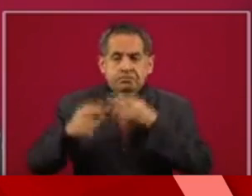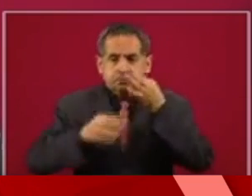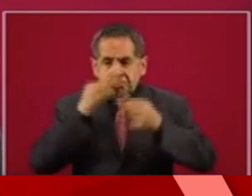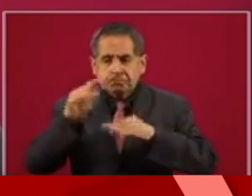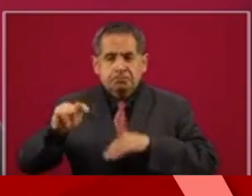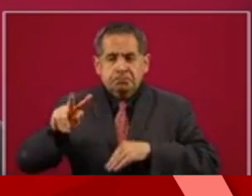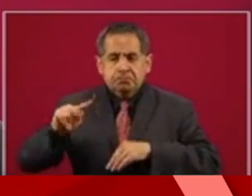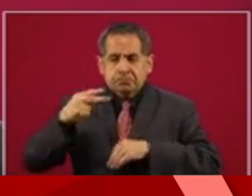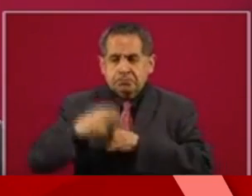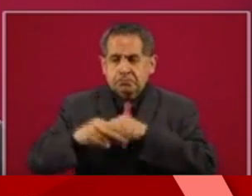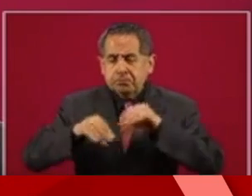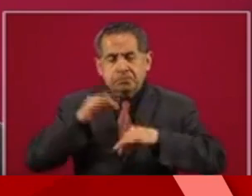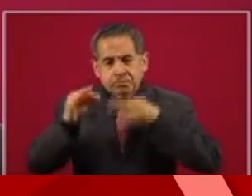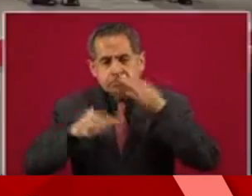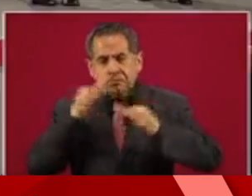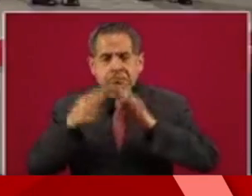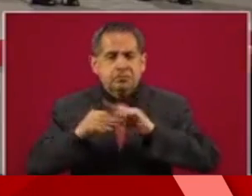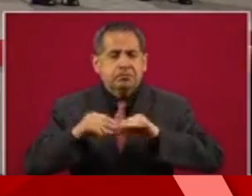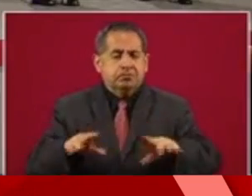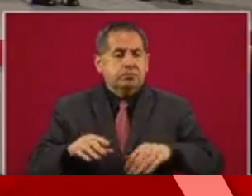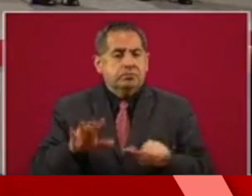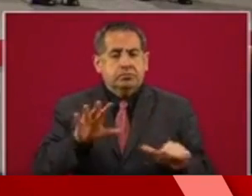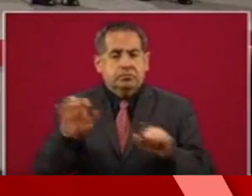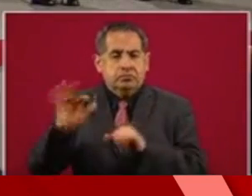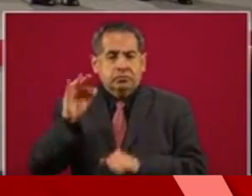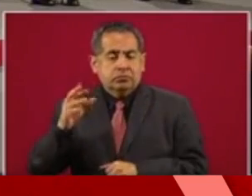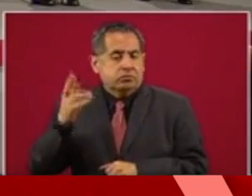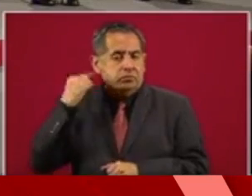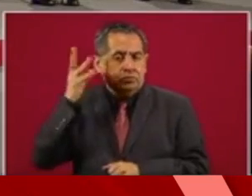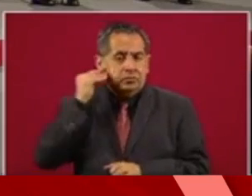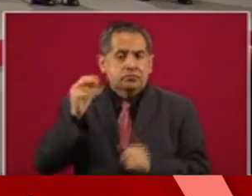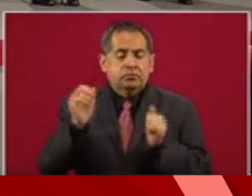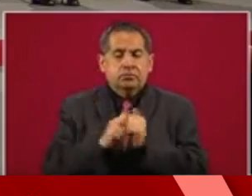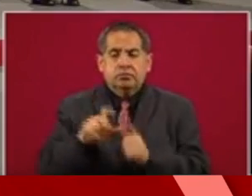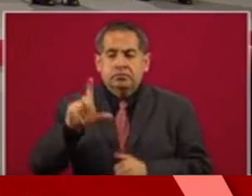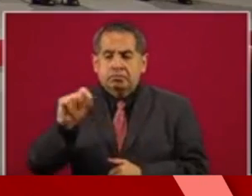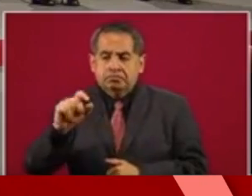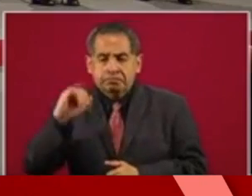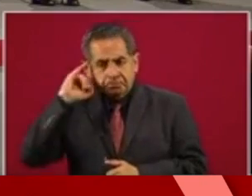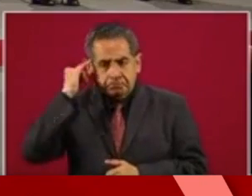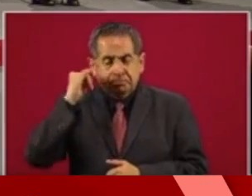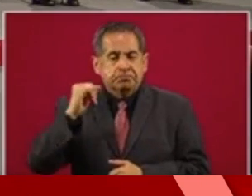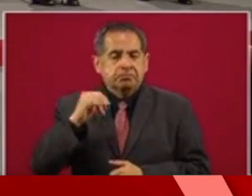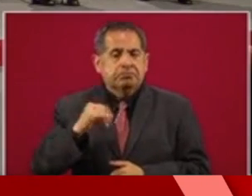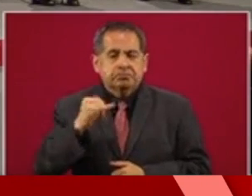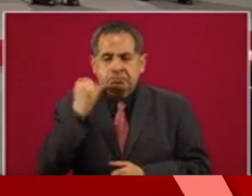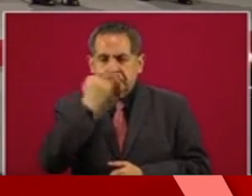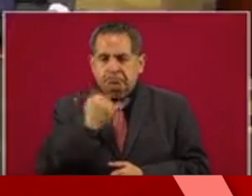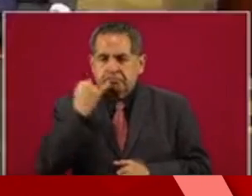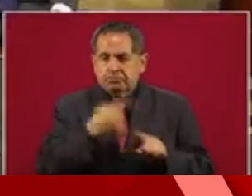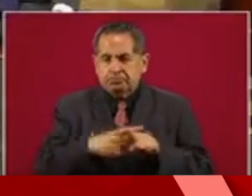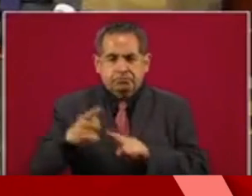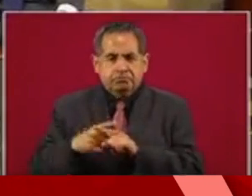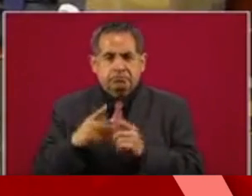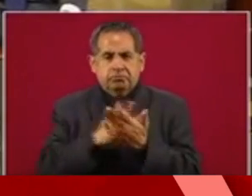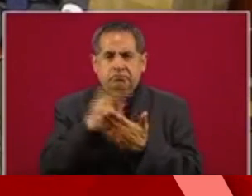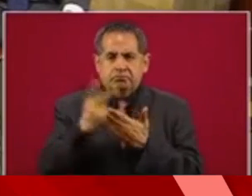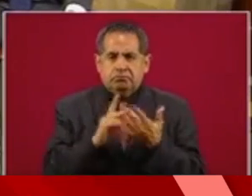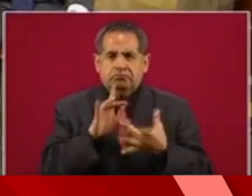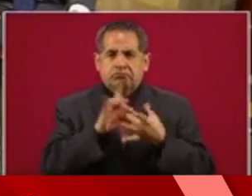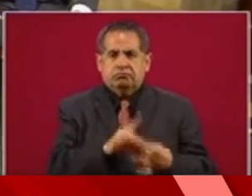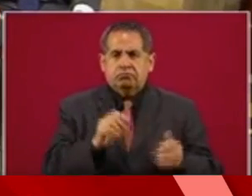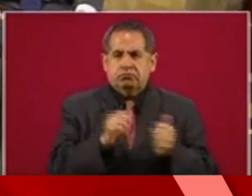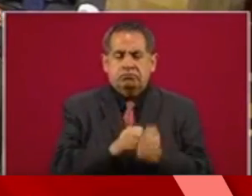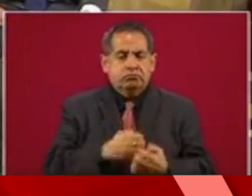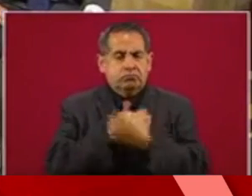de televisión y 640 de radio en 20 lenguas indígenas, acordes con los planes y programas de estudio